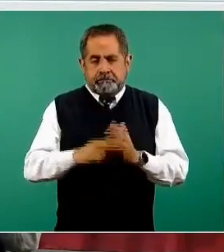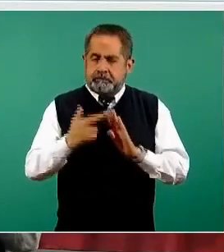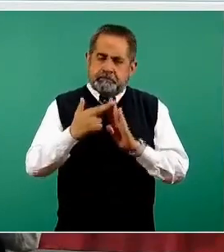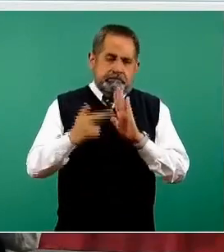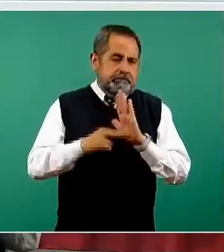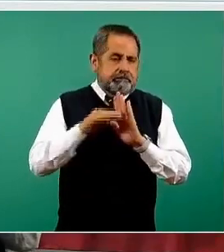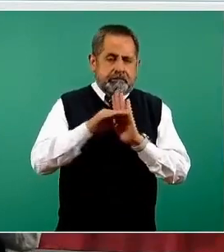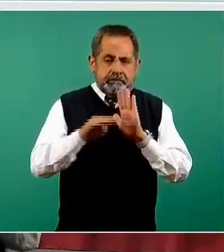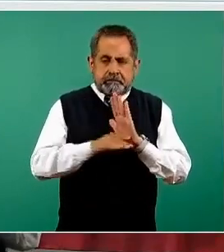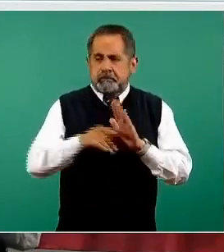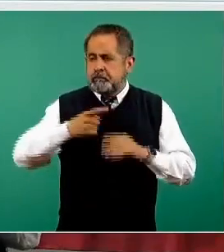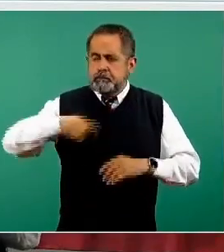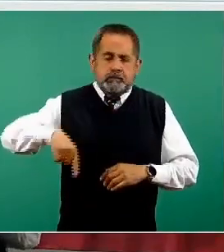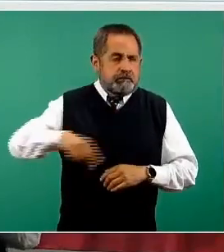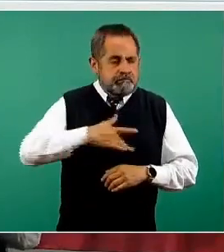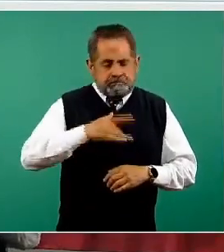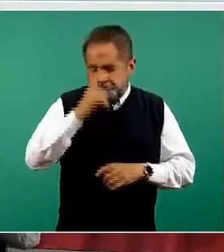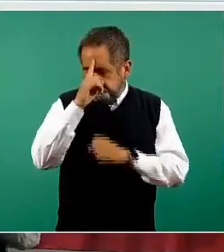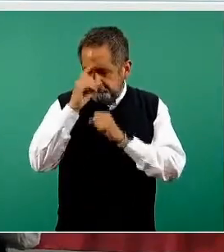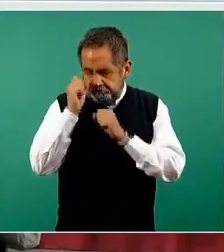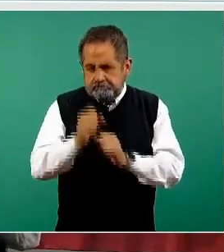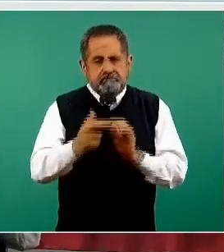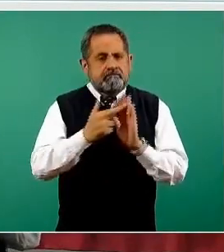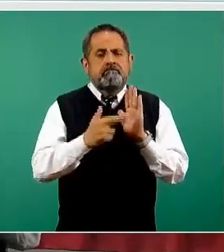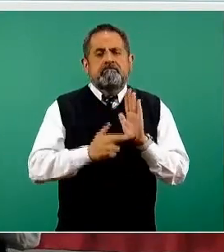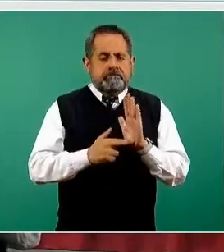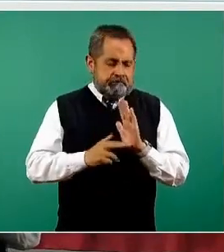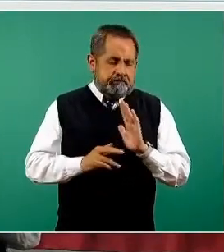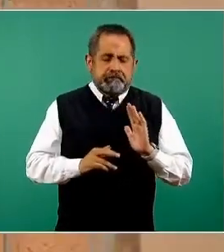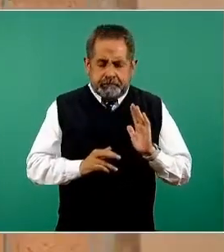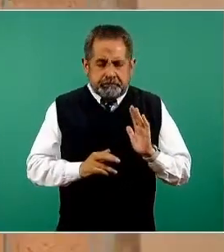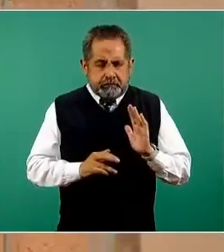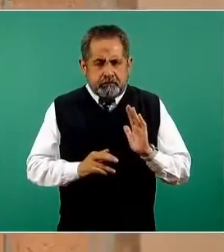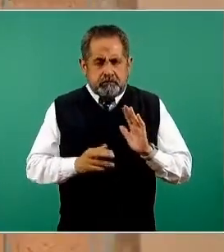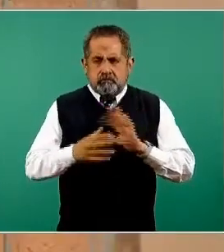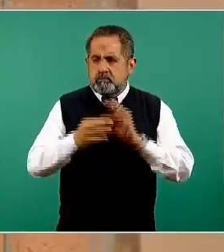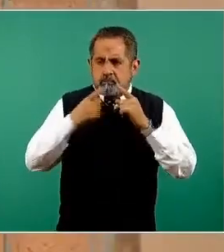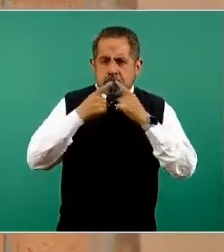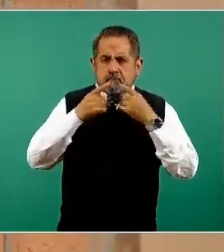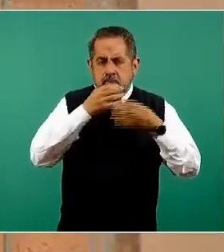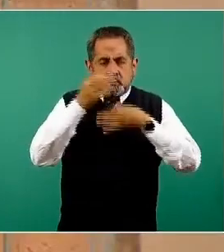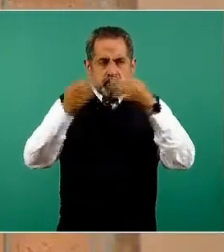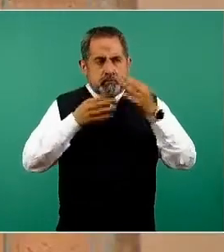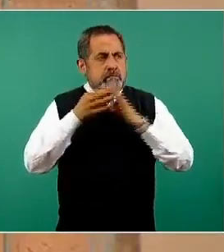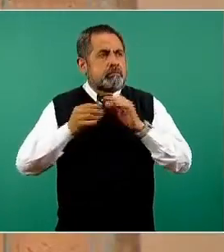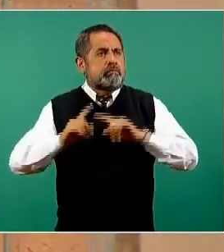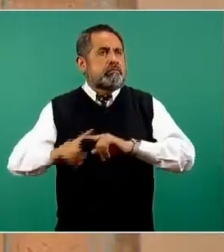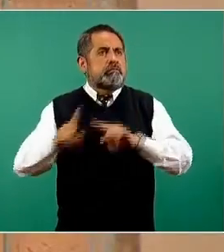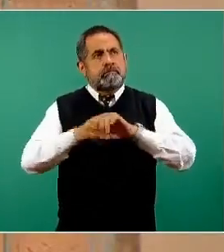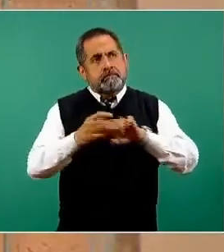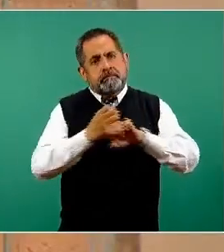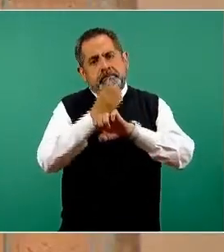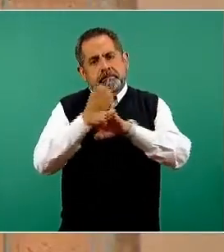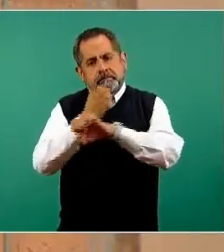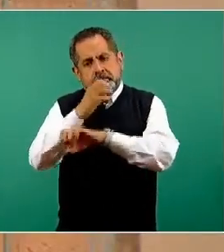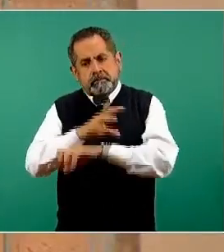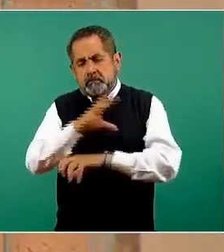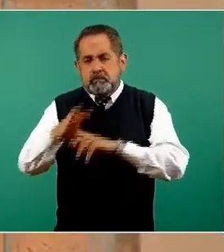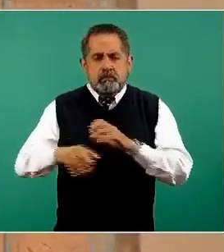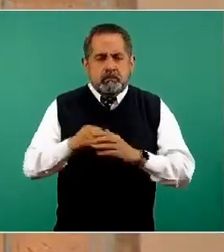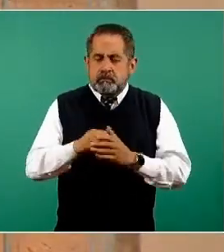medidas que ya se de seguro se han estado y se están difundiendo en cada una de las entidades federativas y en los niveles